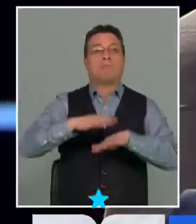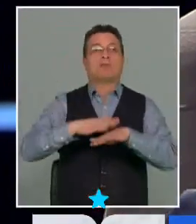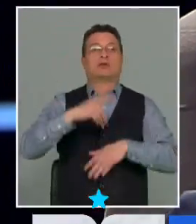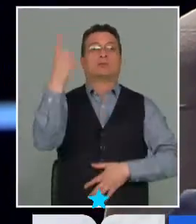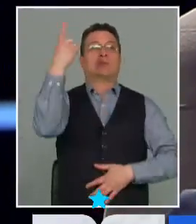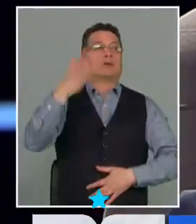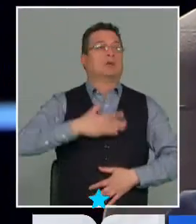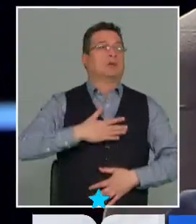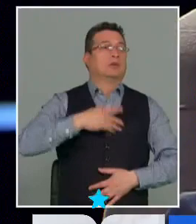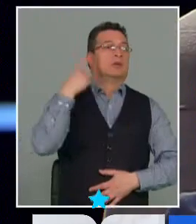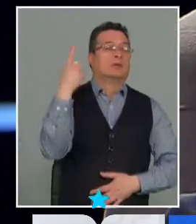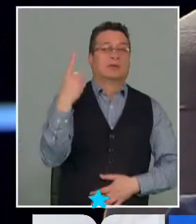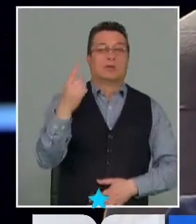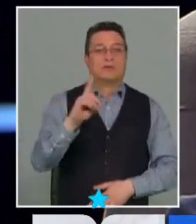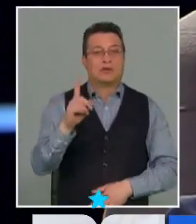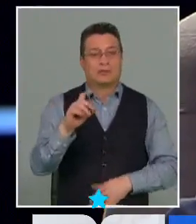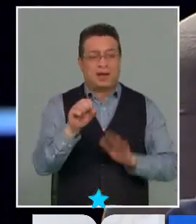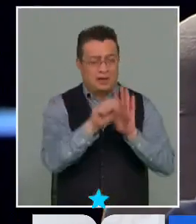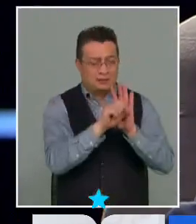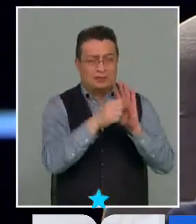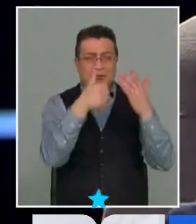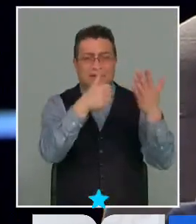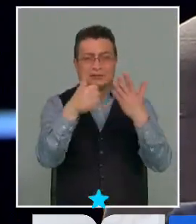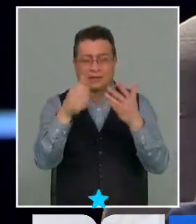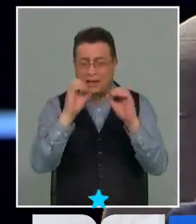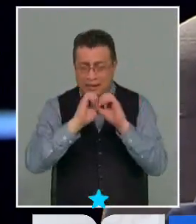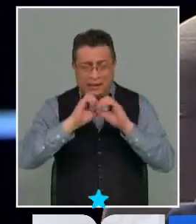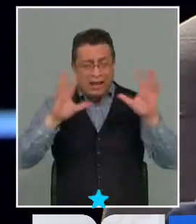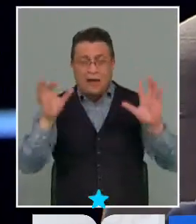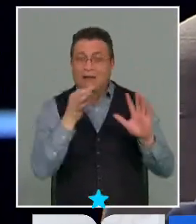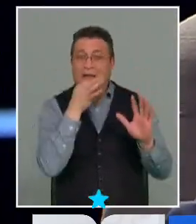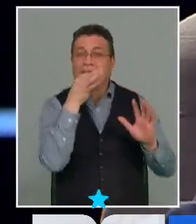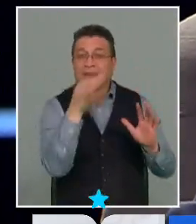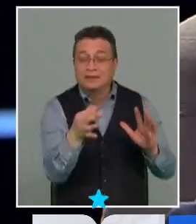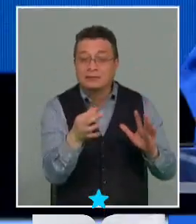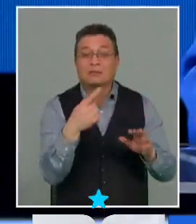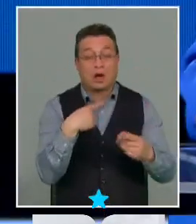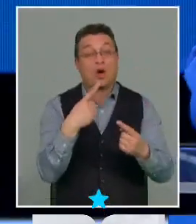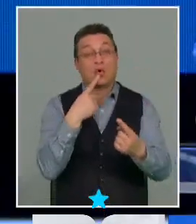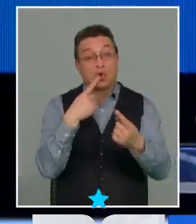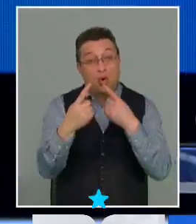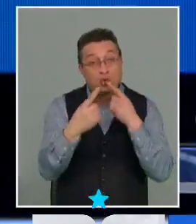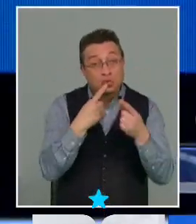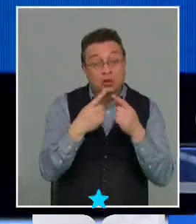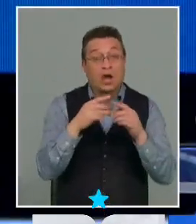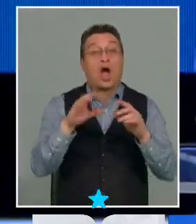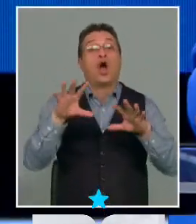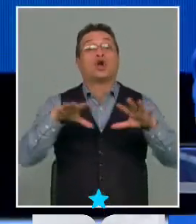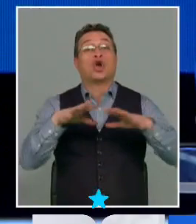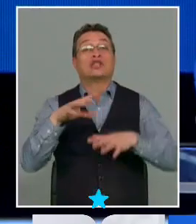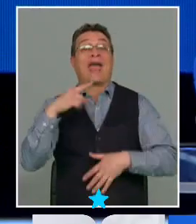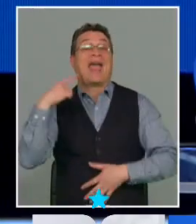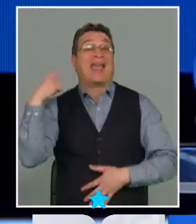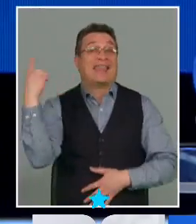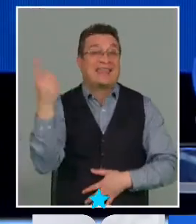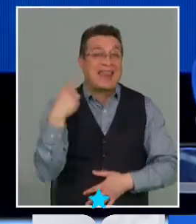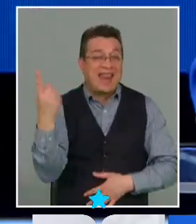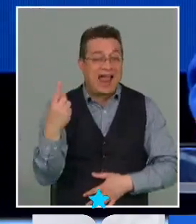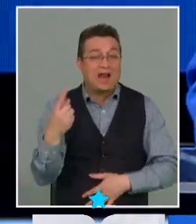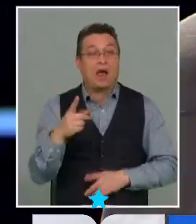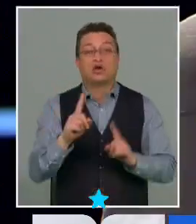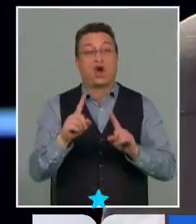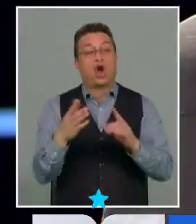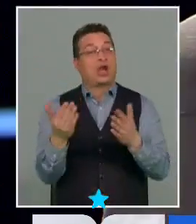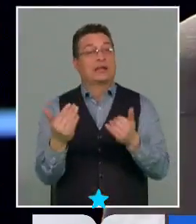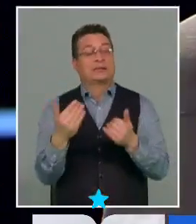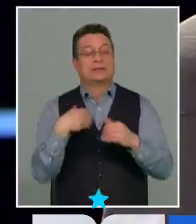el 66 aclara muy bien eso el artículo 66 donde también habla de consulta para las cuestiones generales que les afecte pero no necesitan